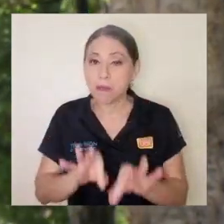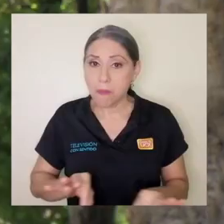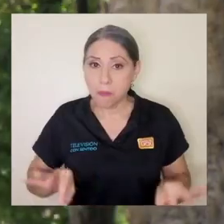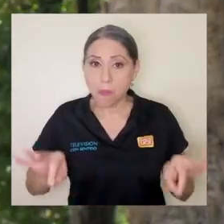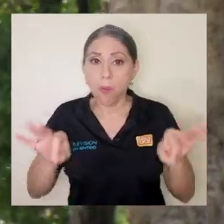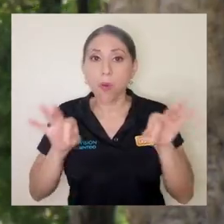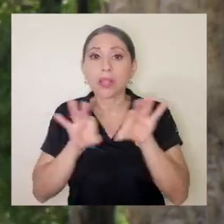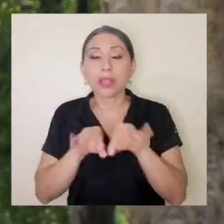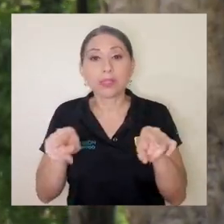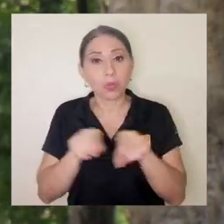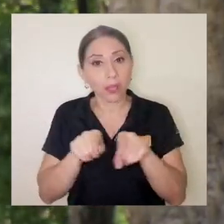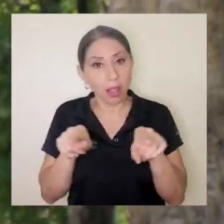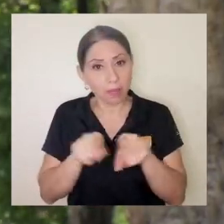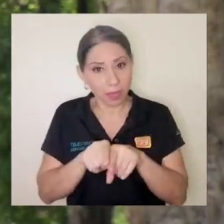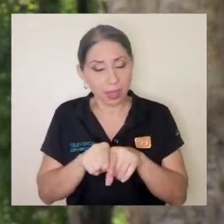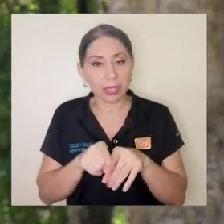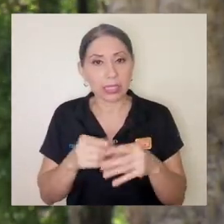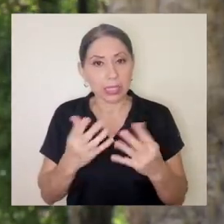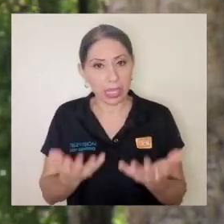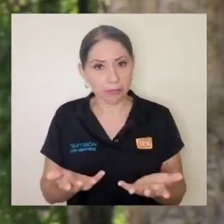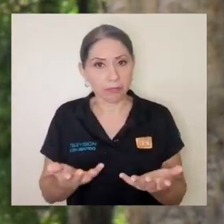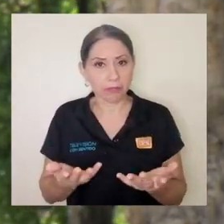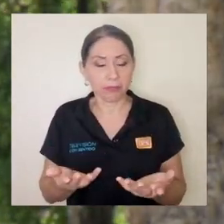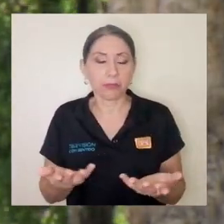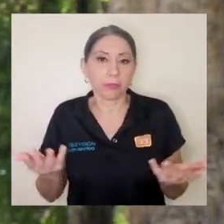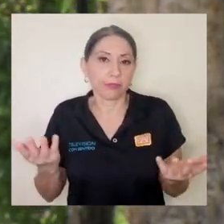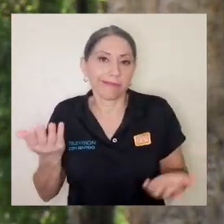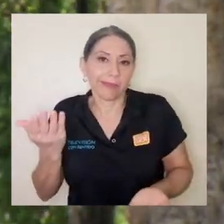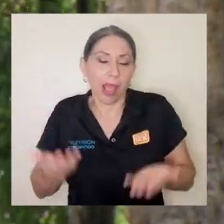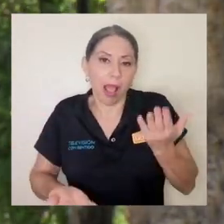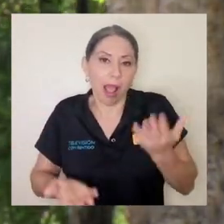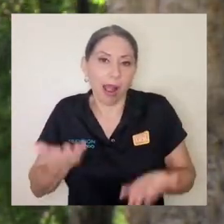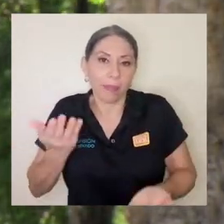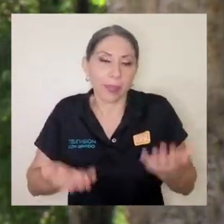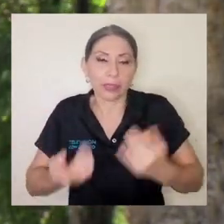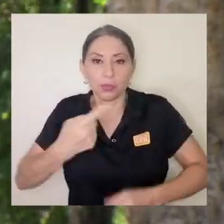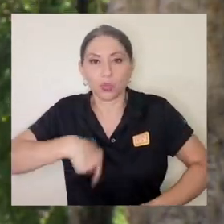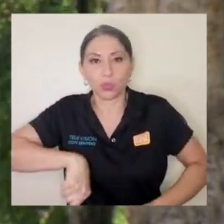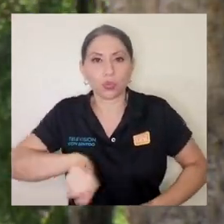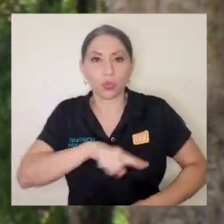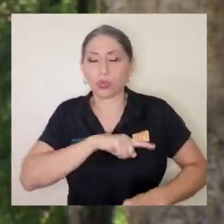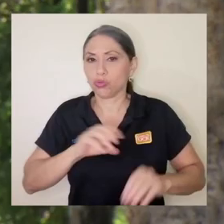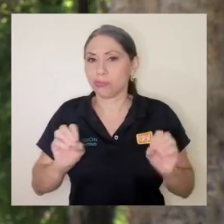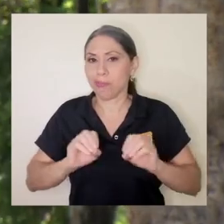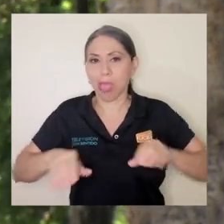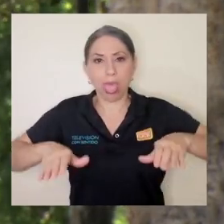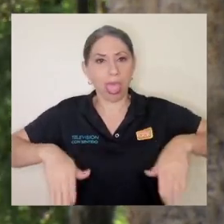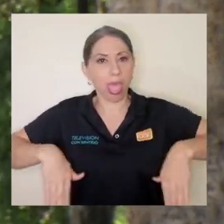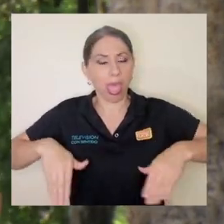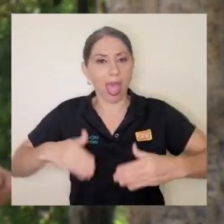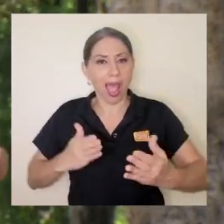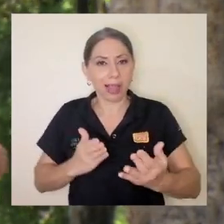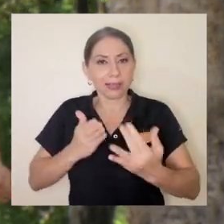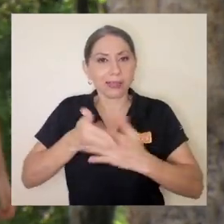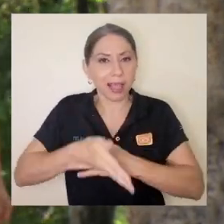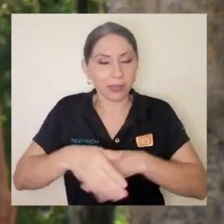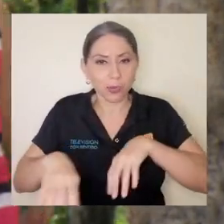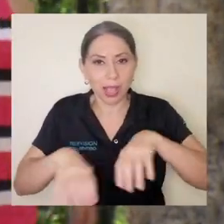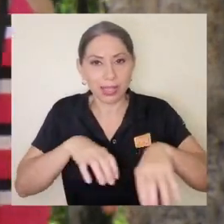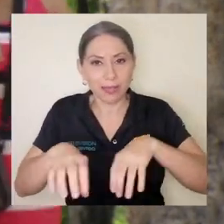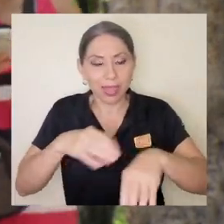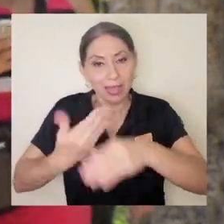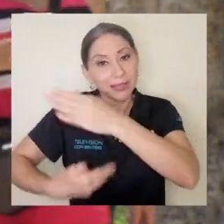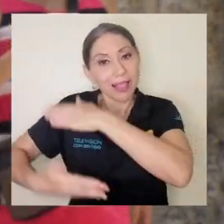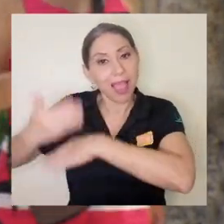importantísimo también perder si bien es cierto tal vez no estamos teniendo acceso a las actividades que